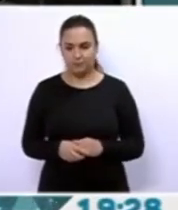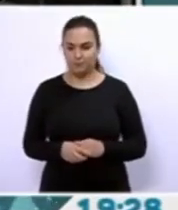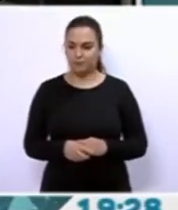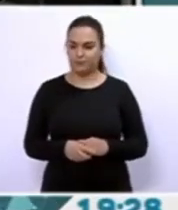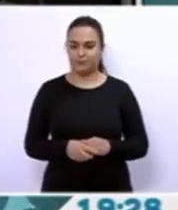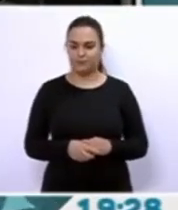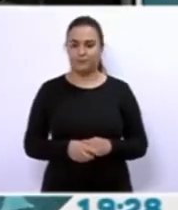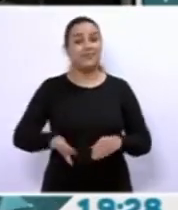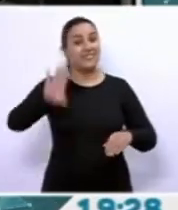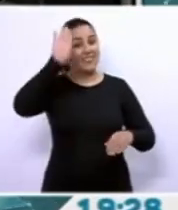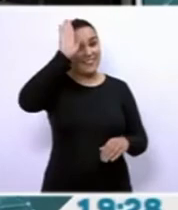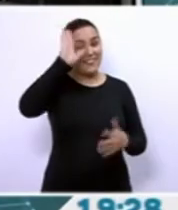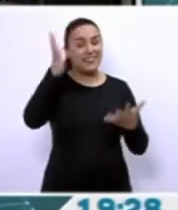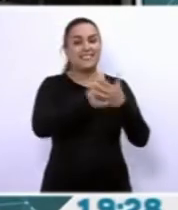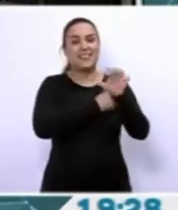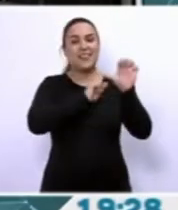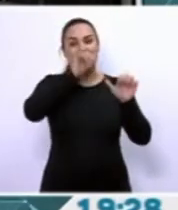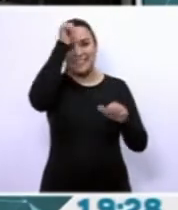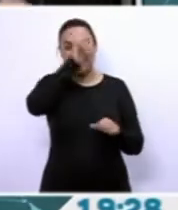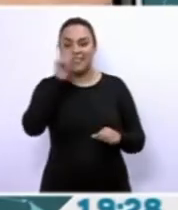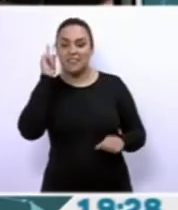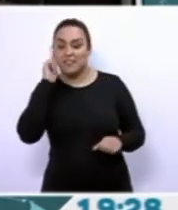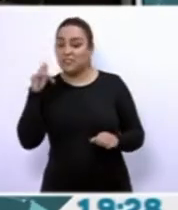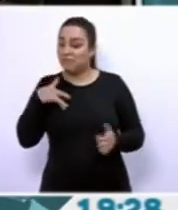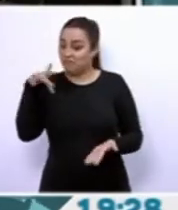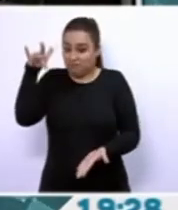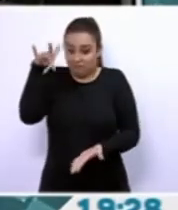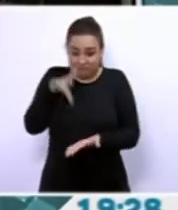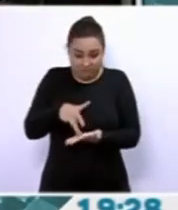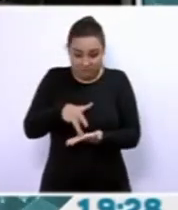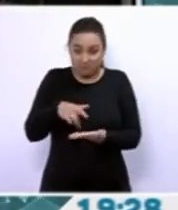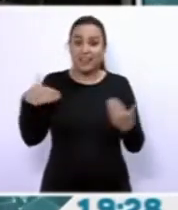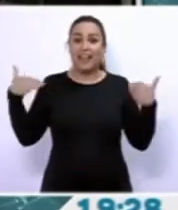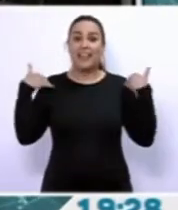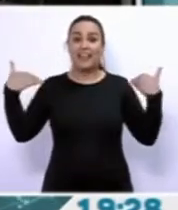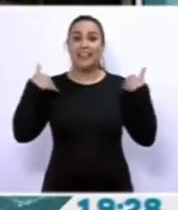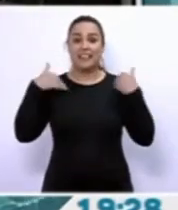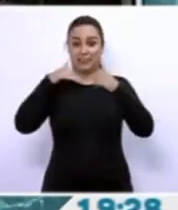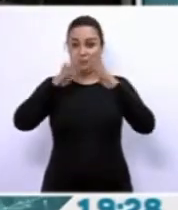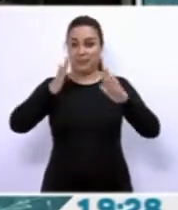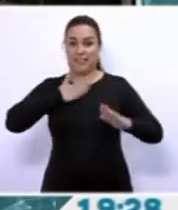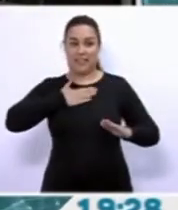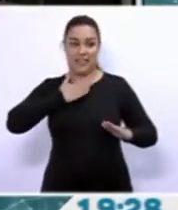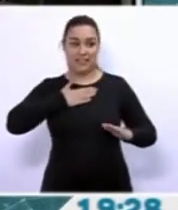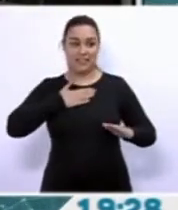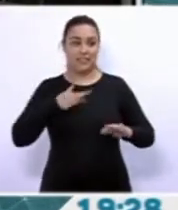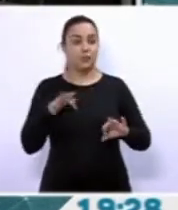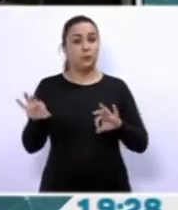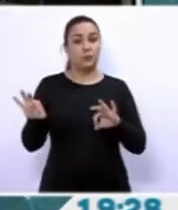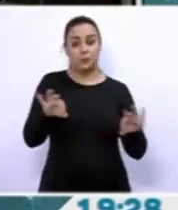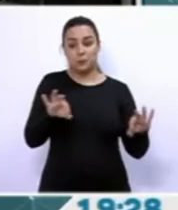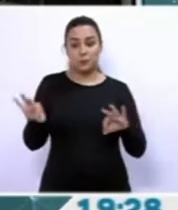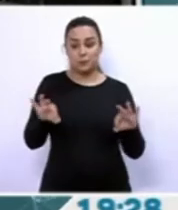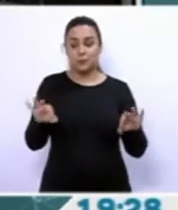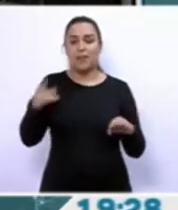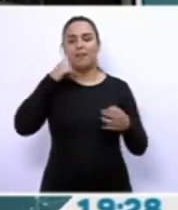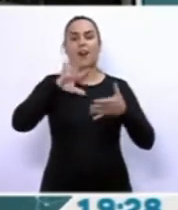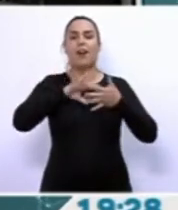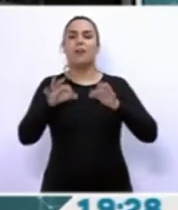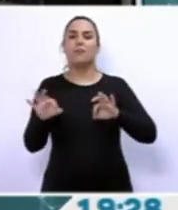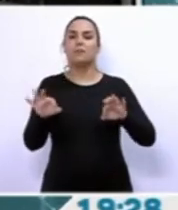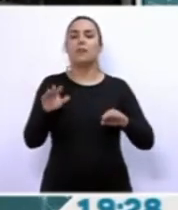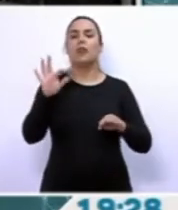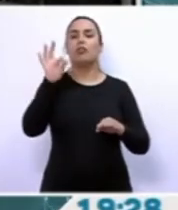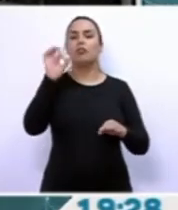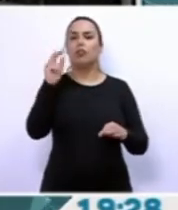Hola a todos los extremeños y extremeñas. Pues aquí estoy en mi gimnasio en casa, preparándome para los Juegos de